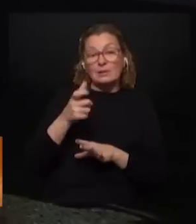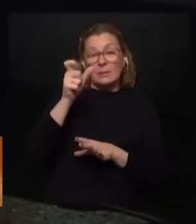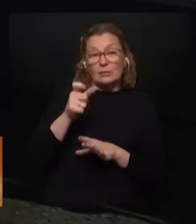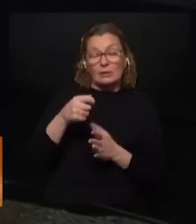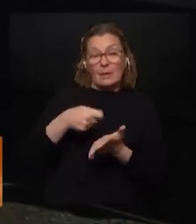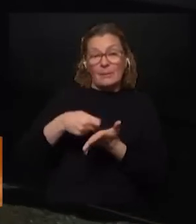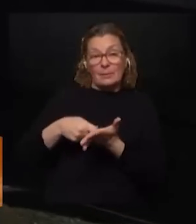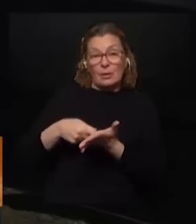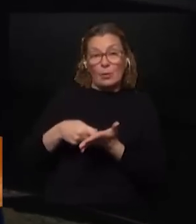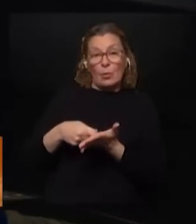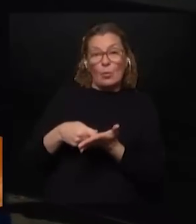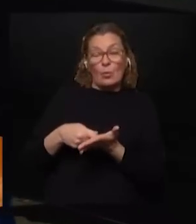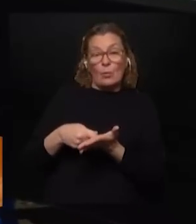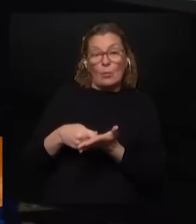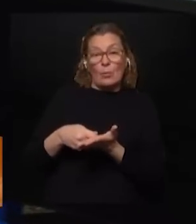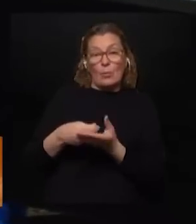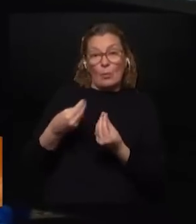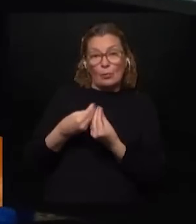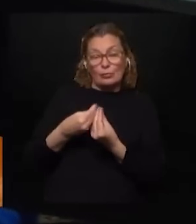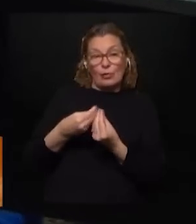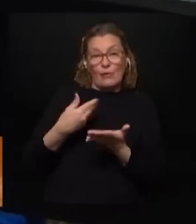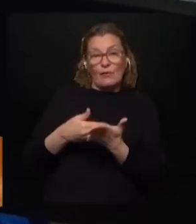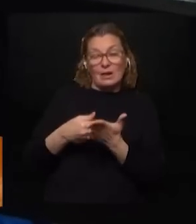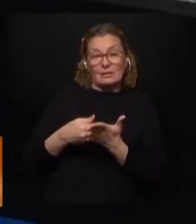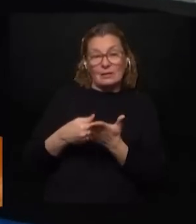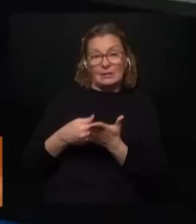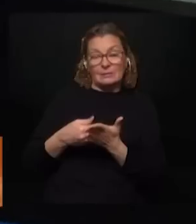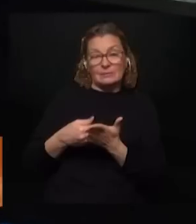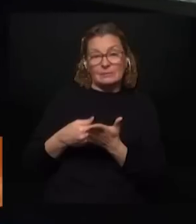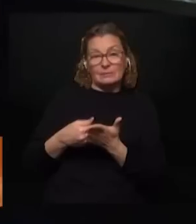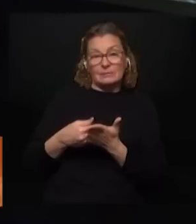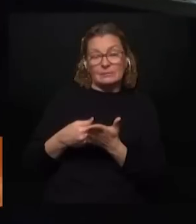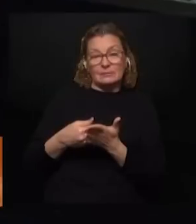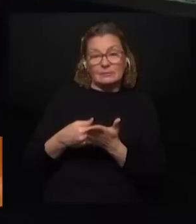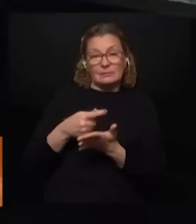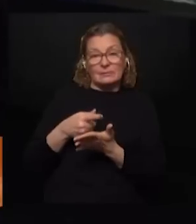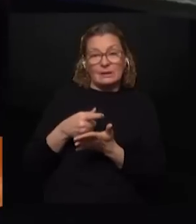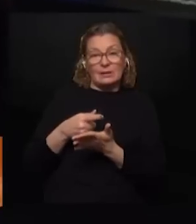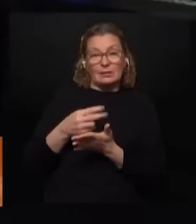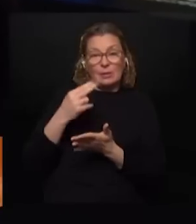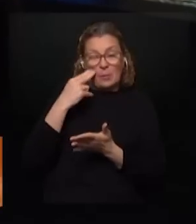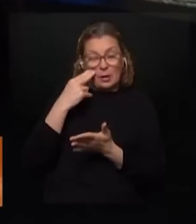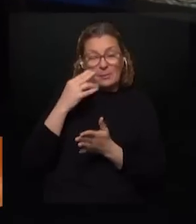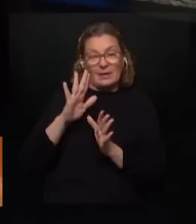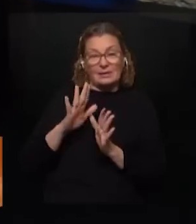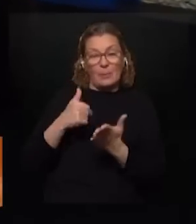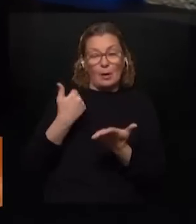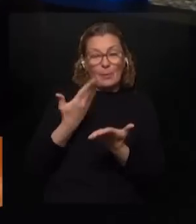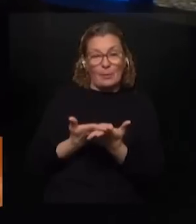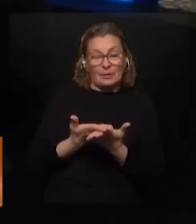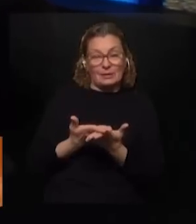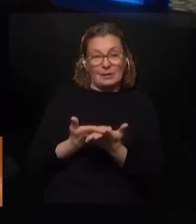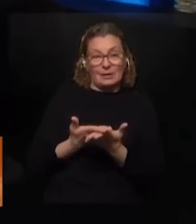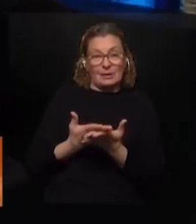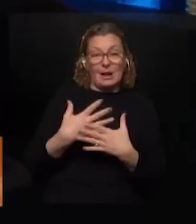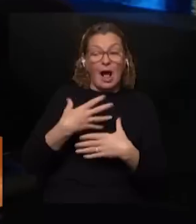endeudadas en cantidades inferiores al tope claro que serían entonces afectadas por esta propuesta que estarían